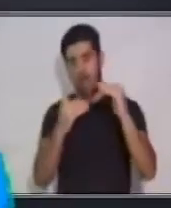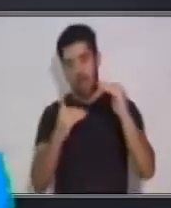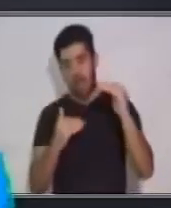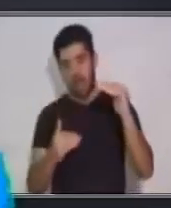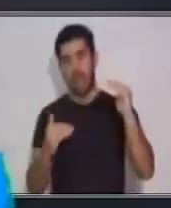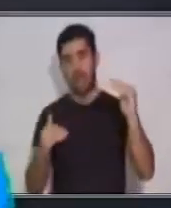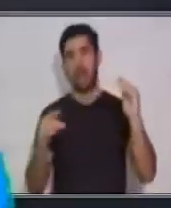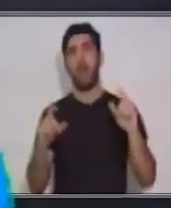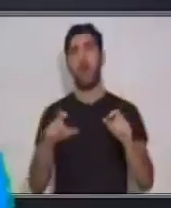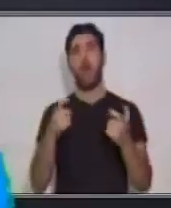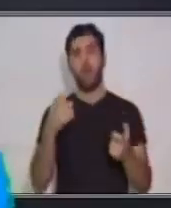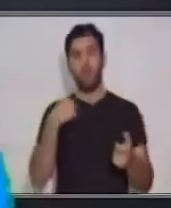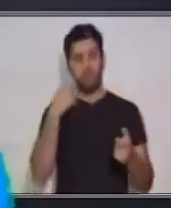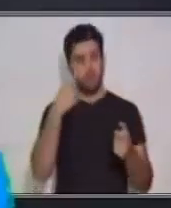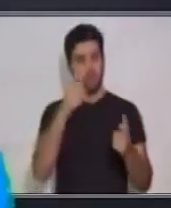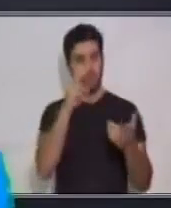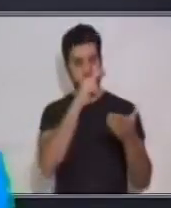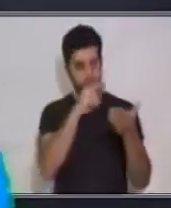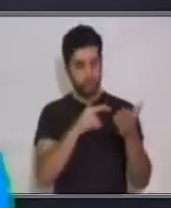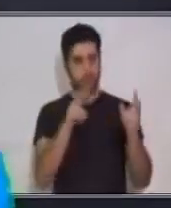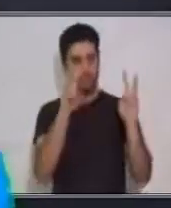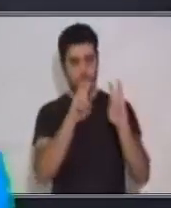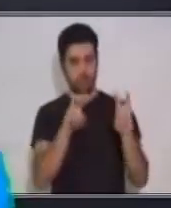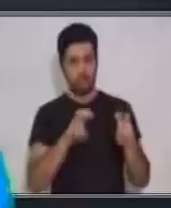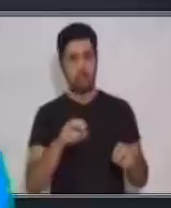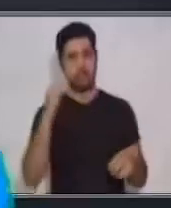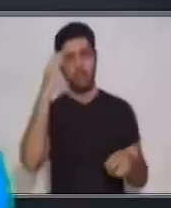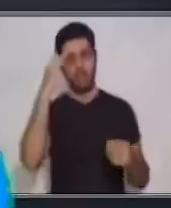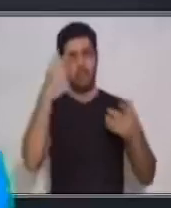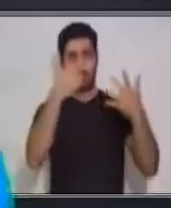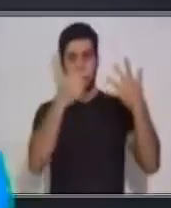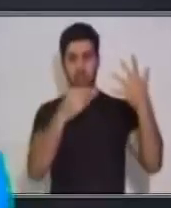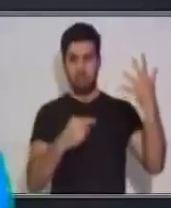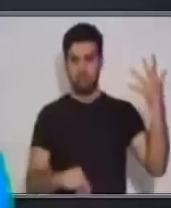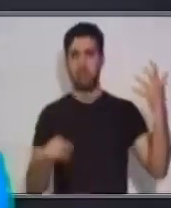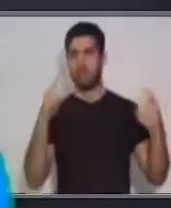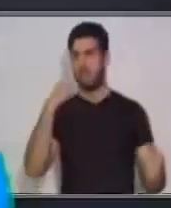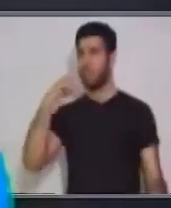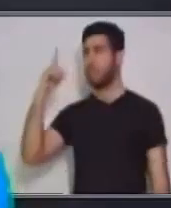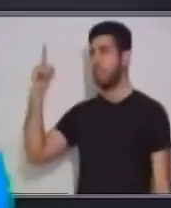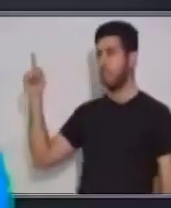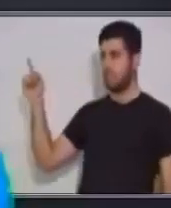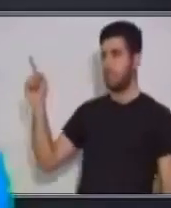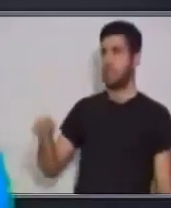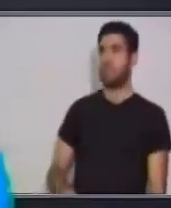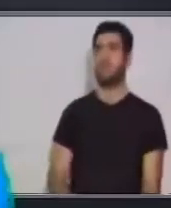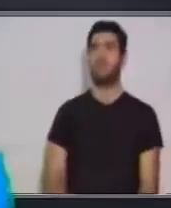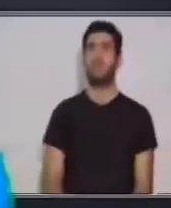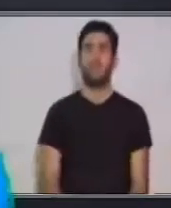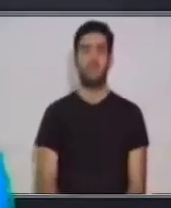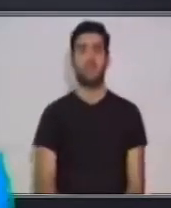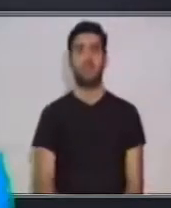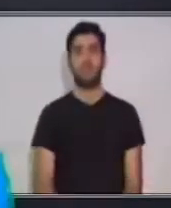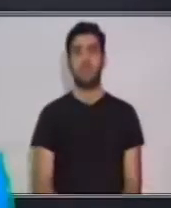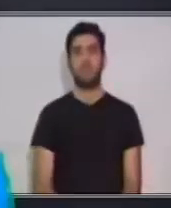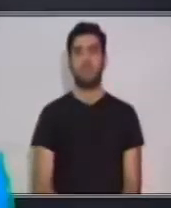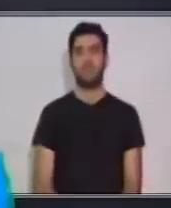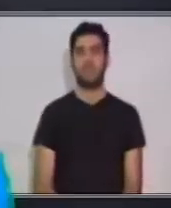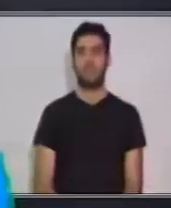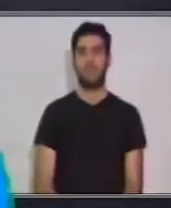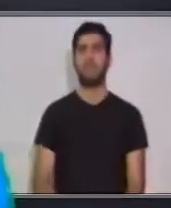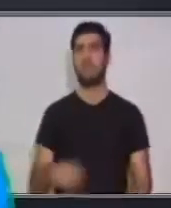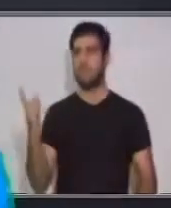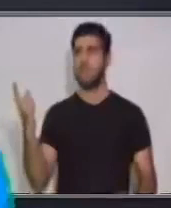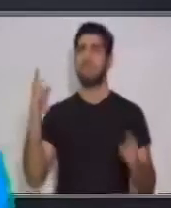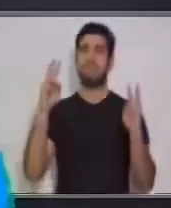analítica. ¿Te recuerdas? Era determinar la fuente de información, el tipo de texto, las palabras desconocidas, el